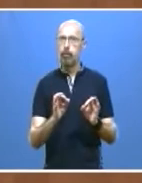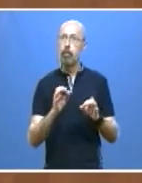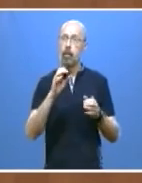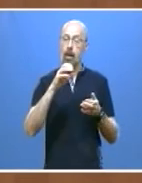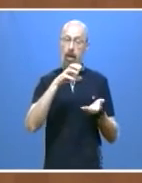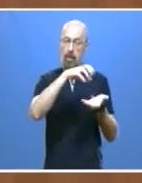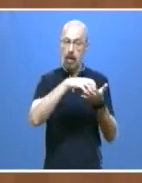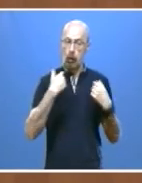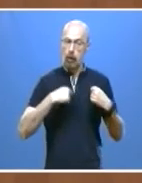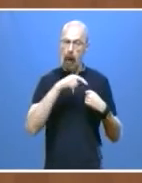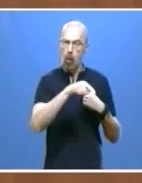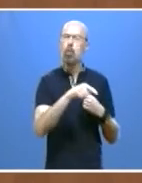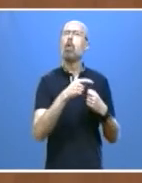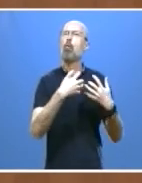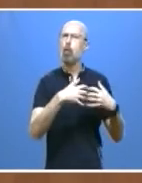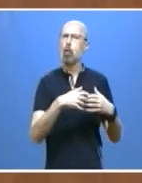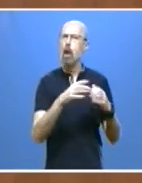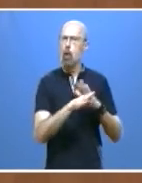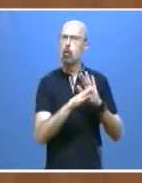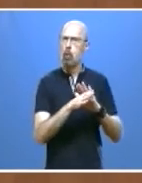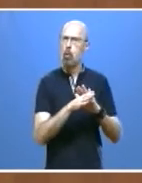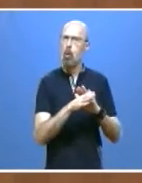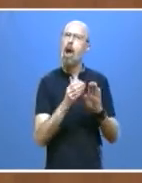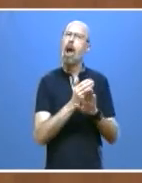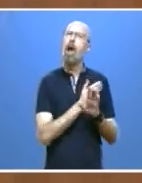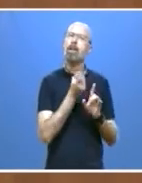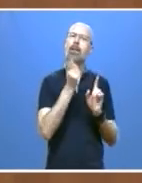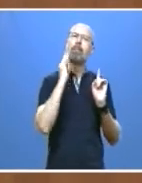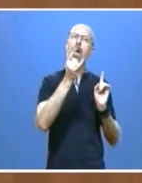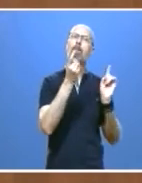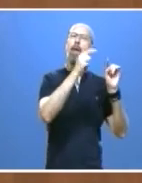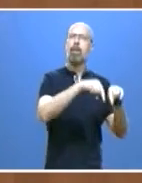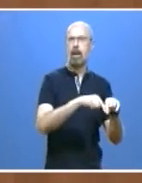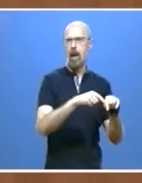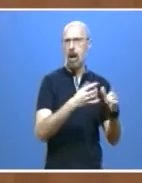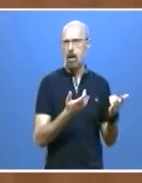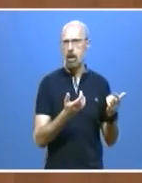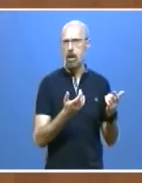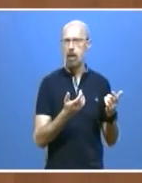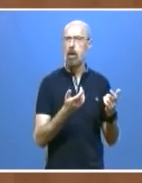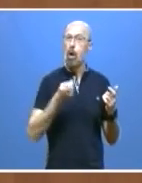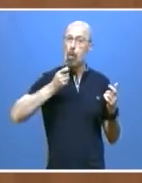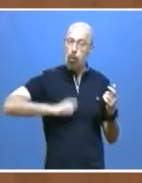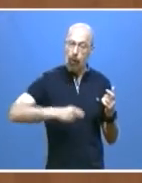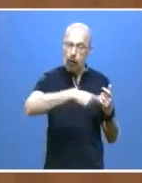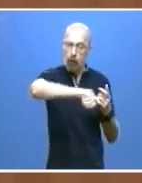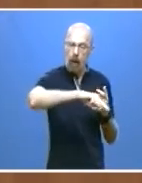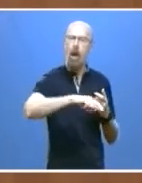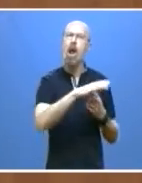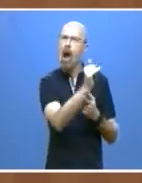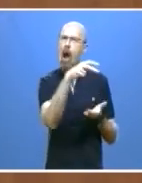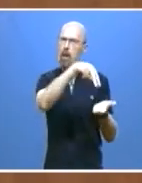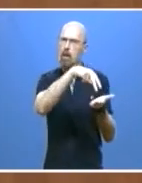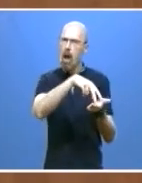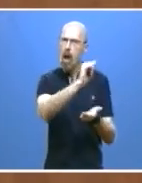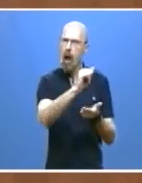funcionando con cita previa telefónica, con los profesionales de la medicina y de la enfermería prestando su servicio público.